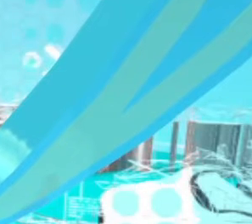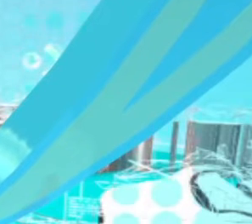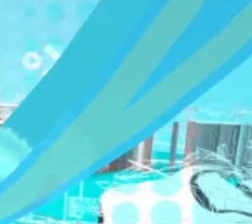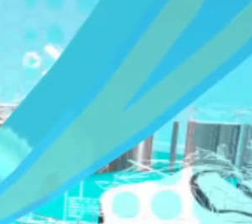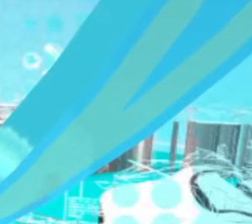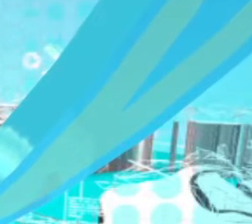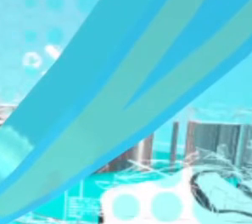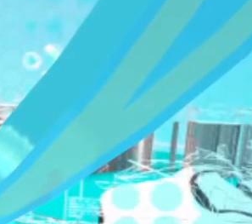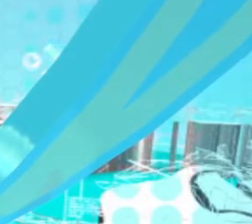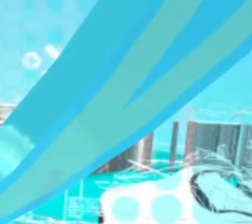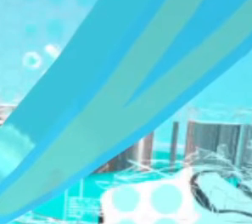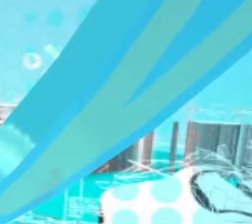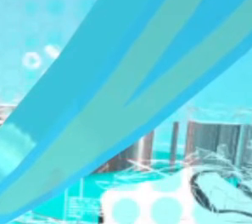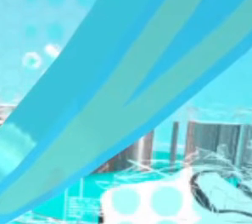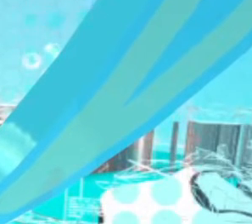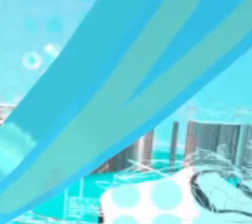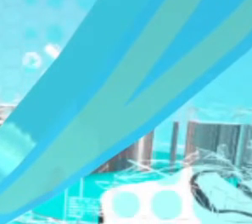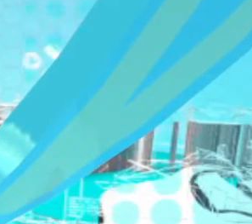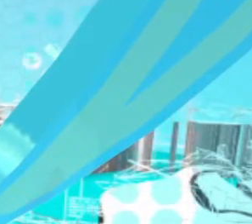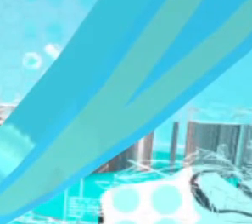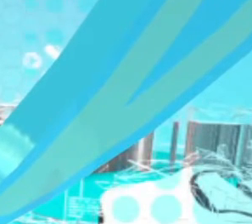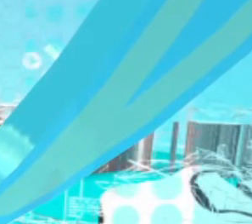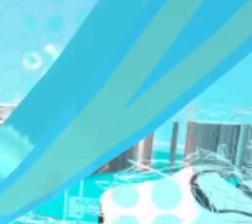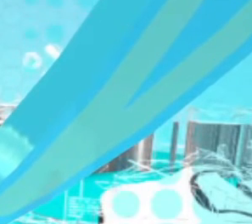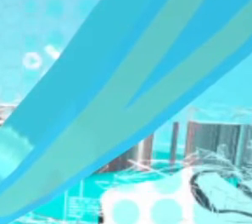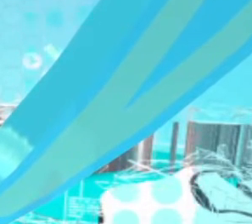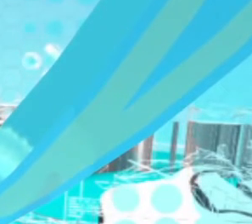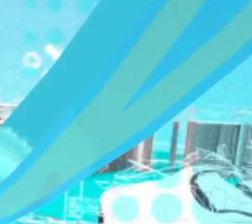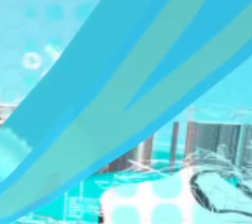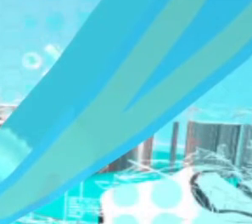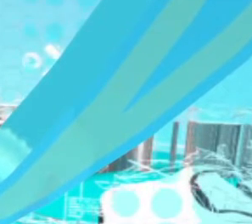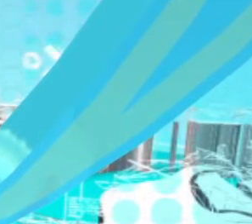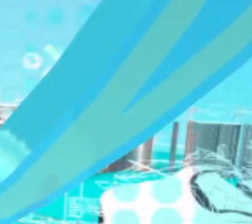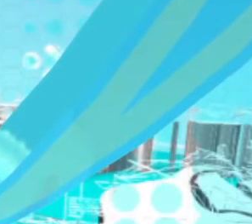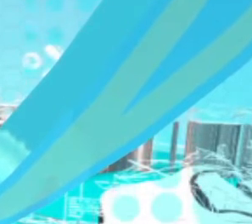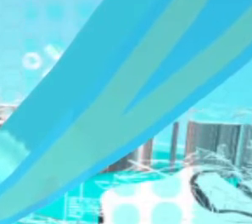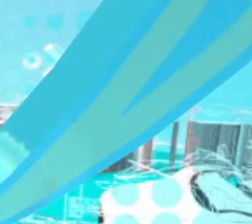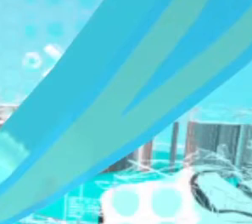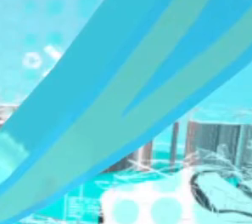627 colones con 12 céntimos